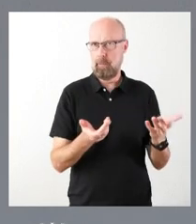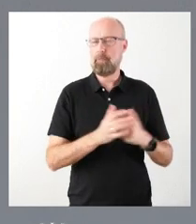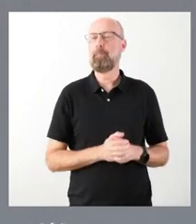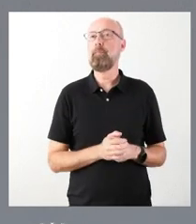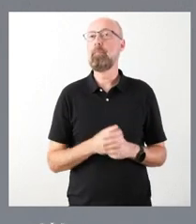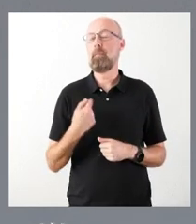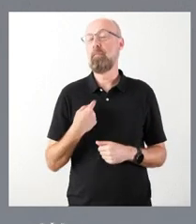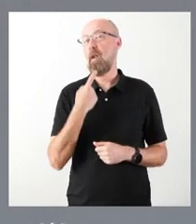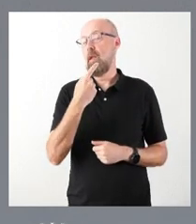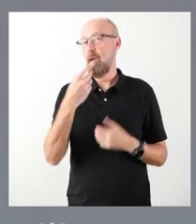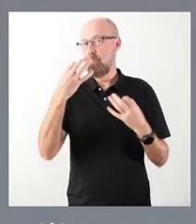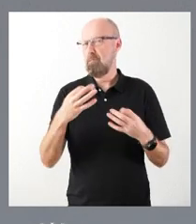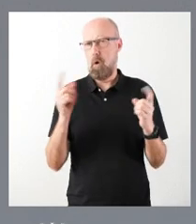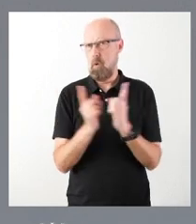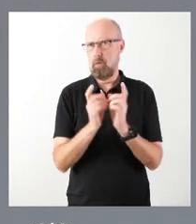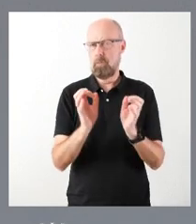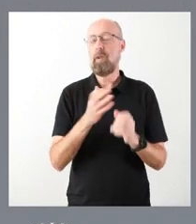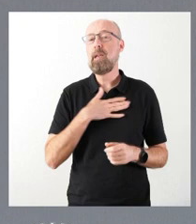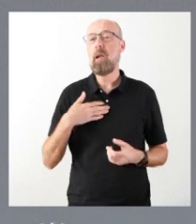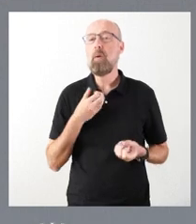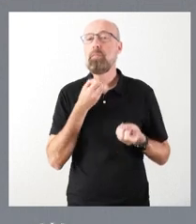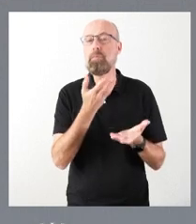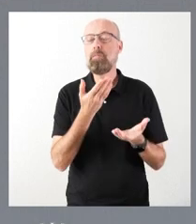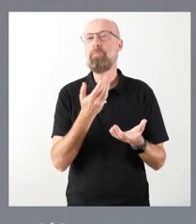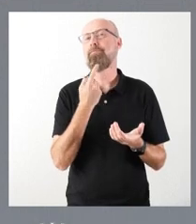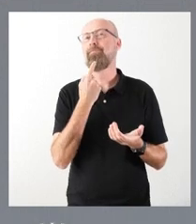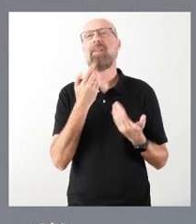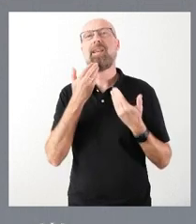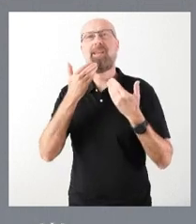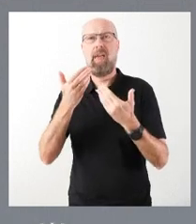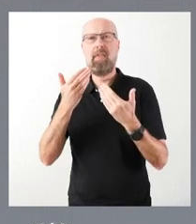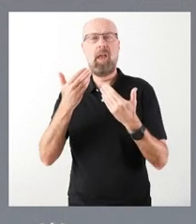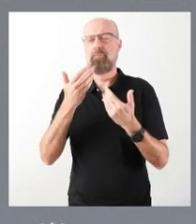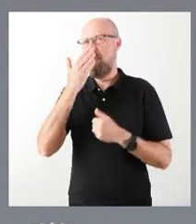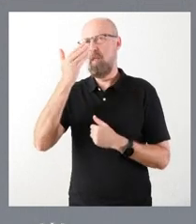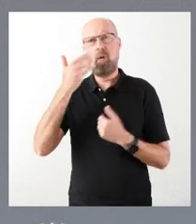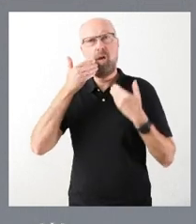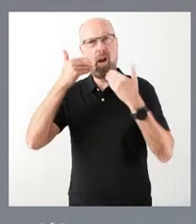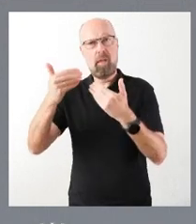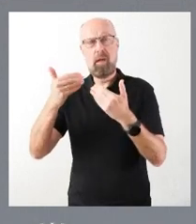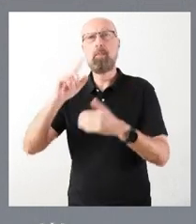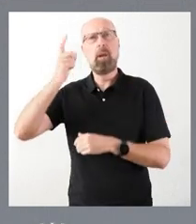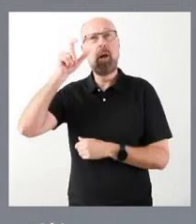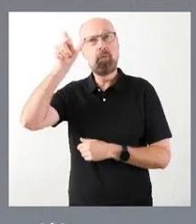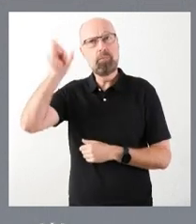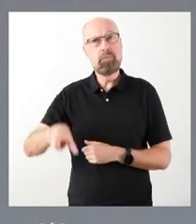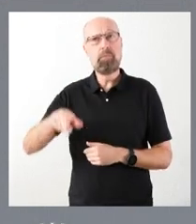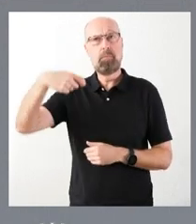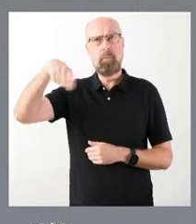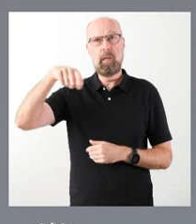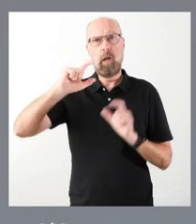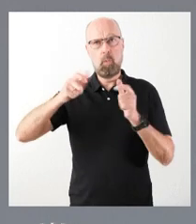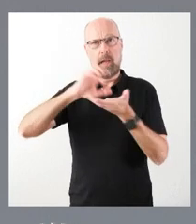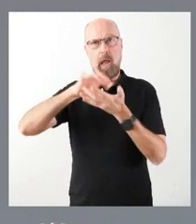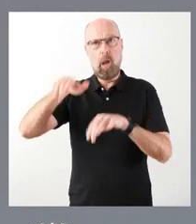voy a ser muy breve, que quiero aquí hacer un agradecimiento sincero, en primer lugar, al presidente de la Junta de